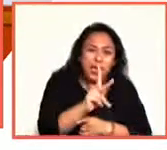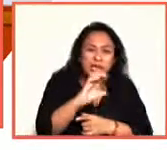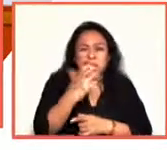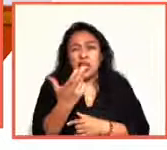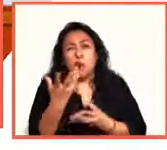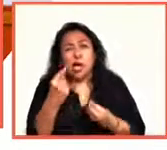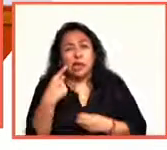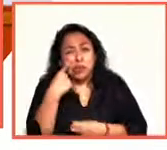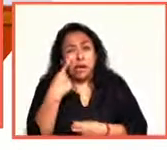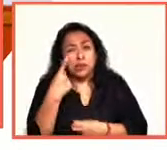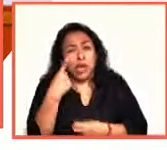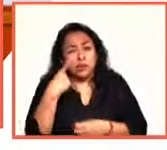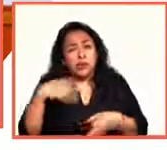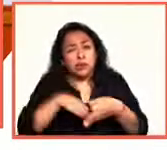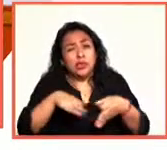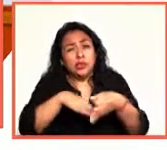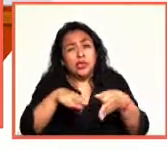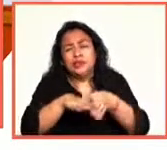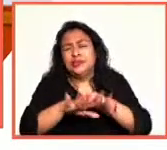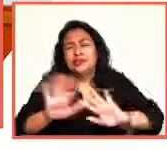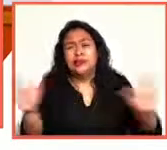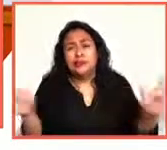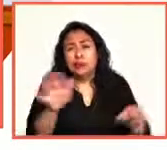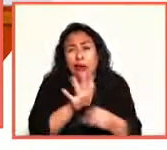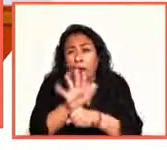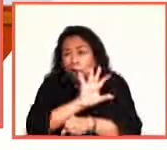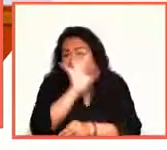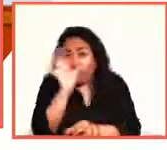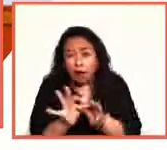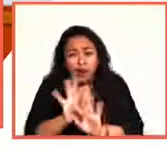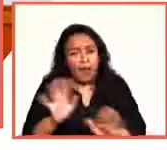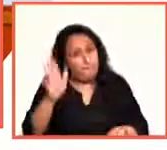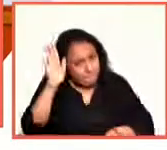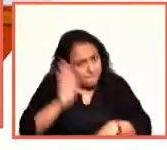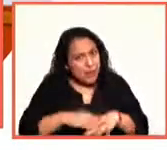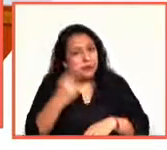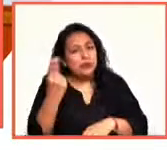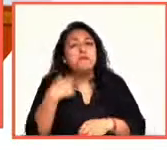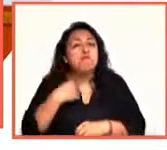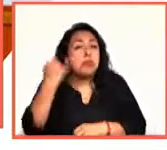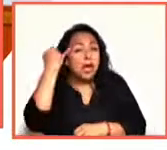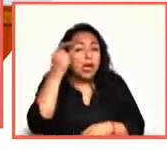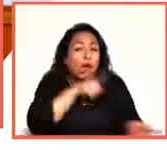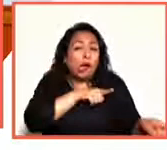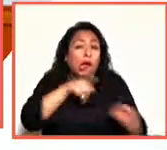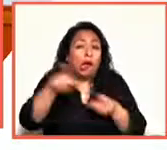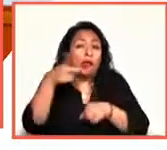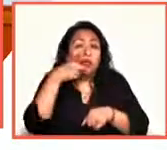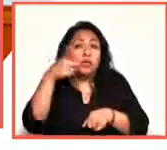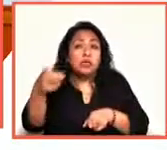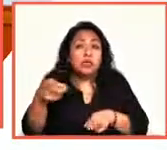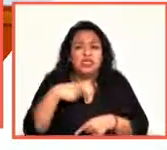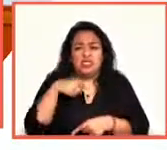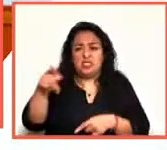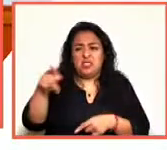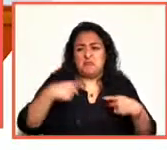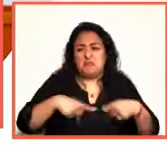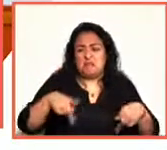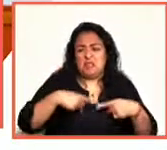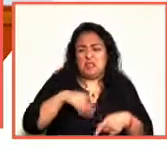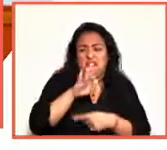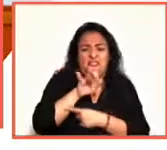usamos los mexicanos, a veces no nos bastan, ¿no? Imagínate, decirle a una gente, como dice el Quijote, gente fementida y